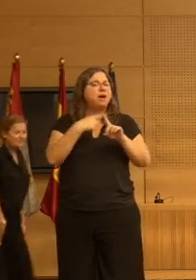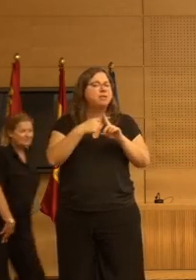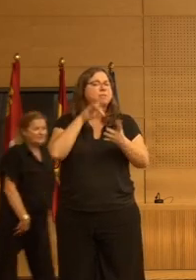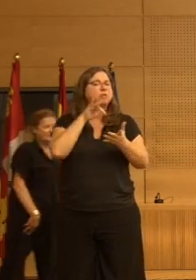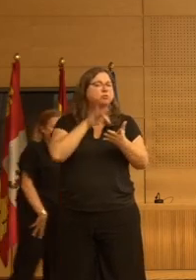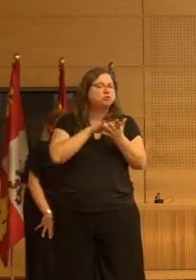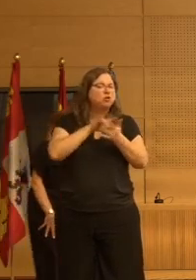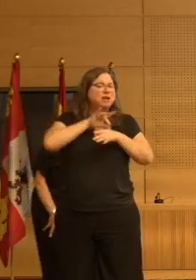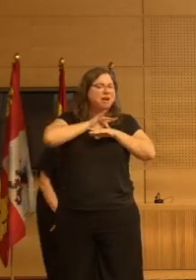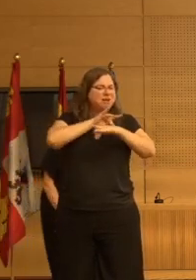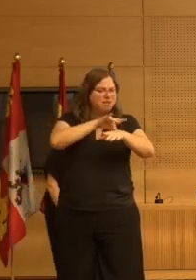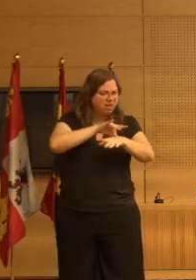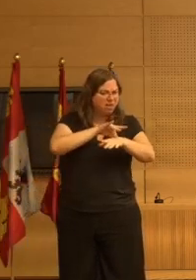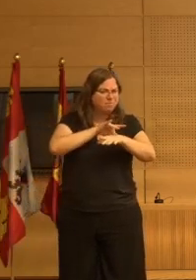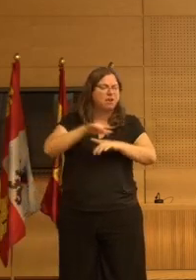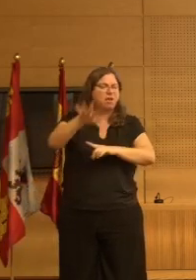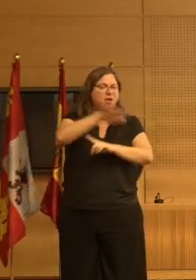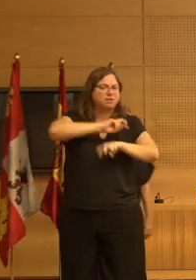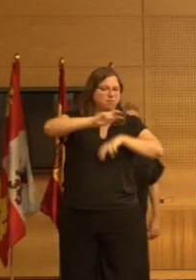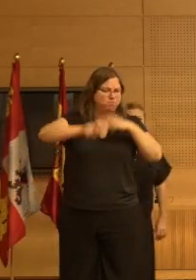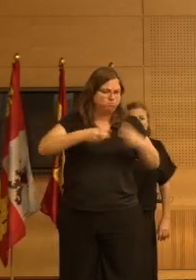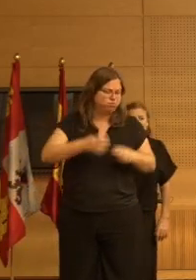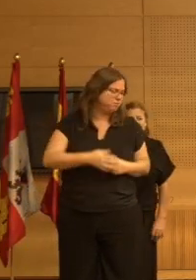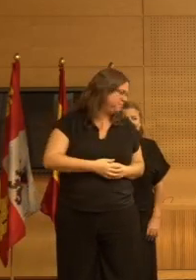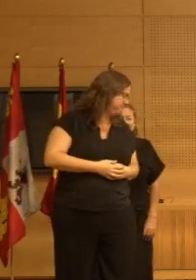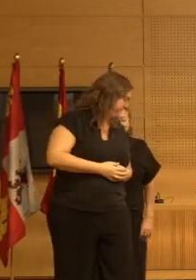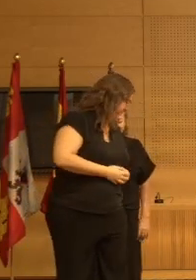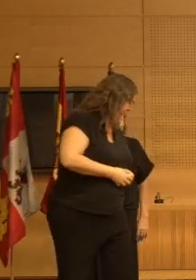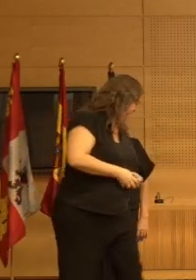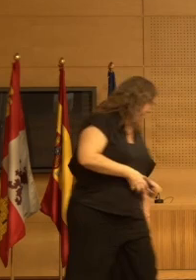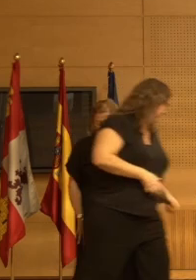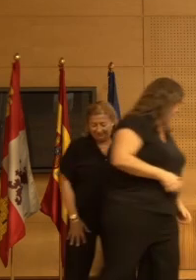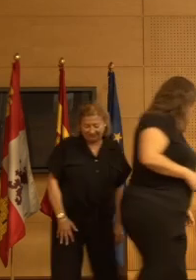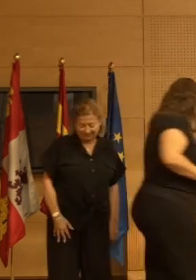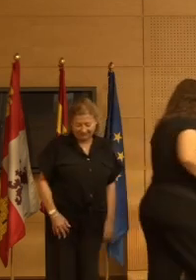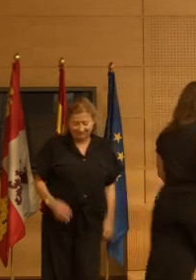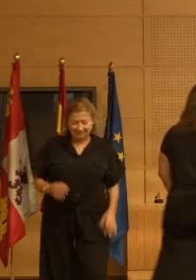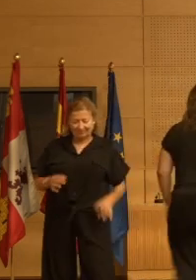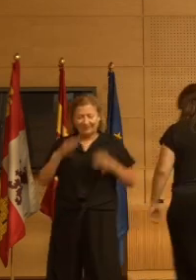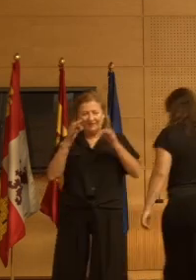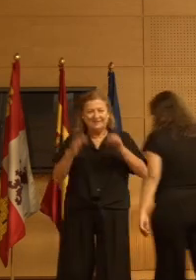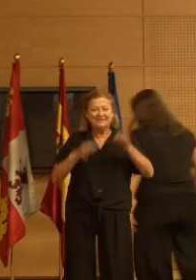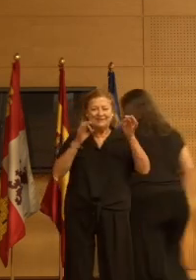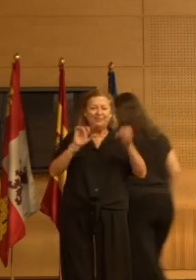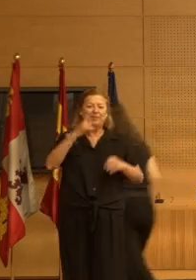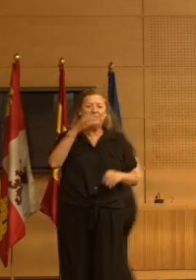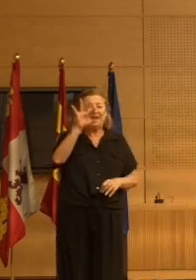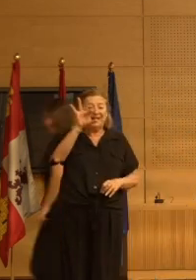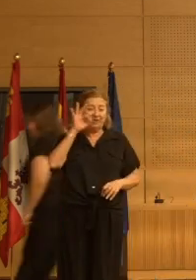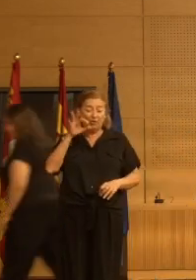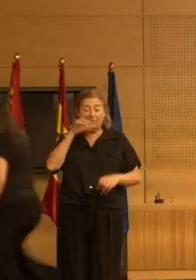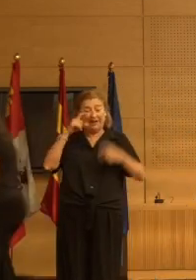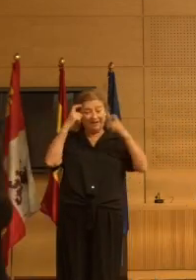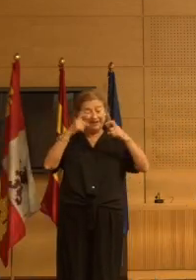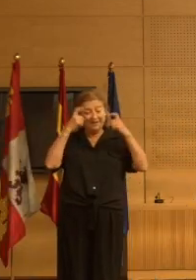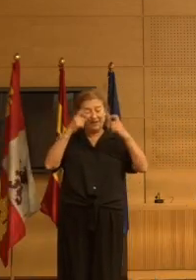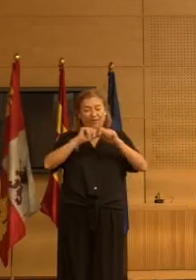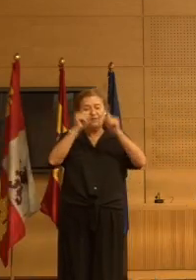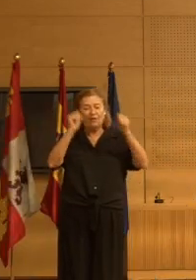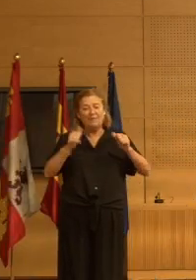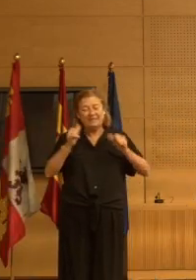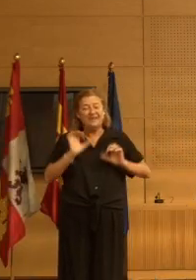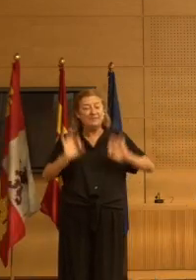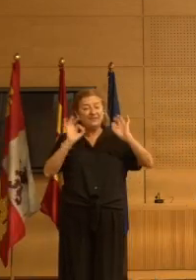guía de modificaciones ambientales y de terapias no farmacológicas siempre como primera elección para intentar de una manera mucho más específica y